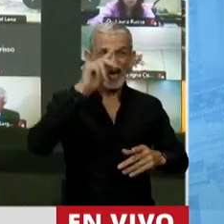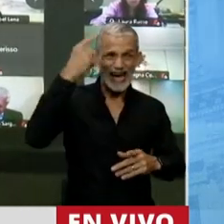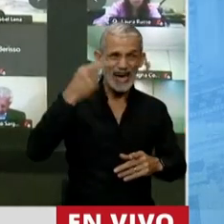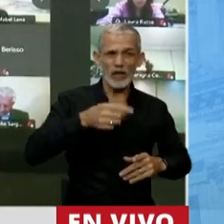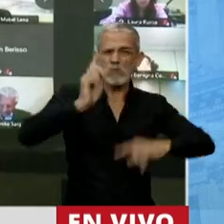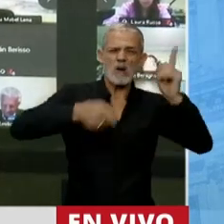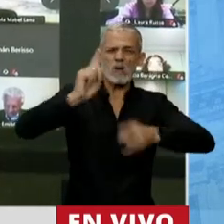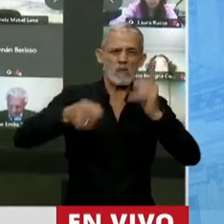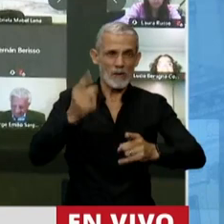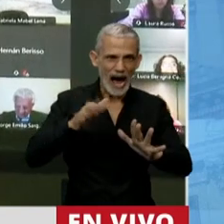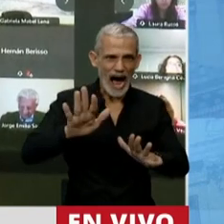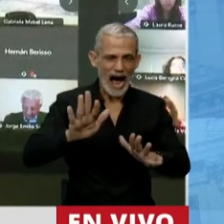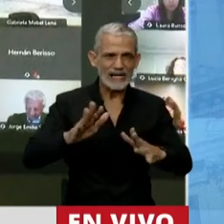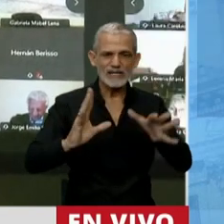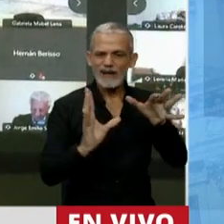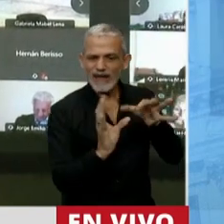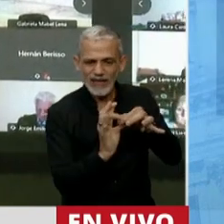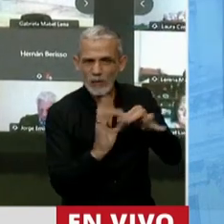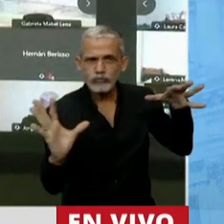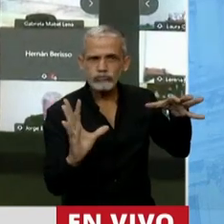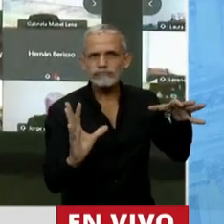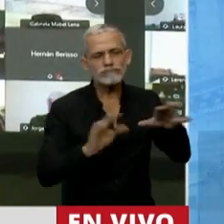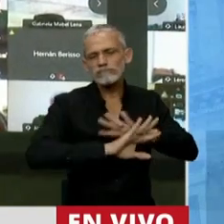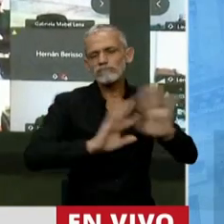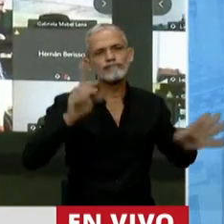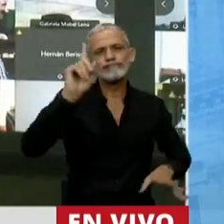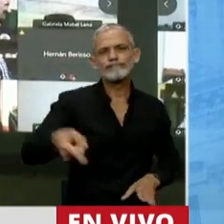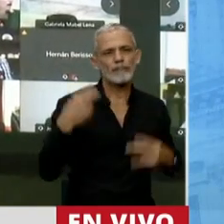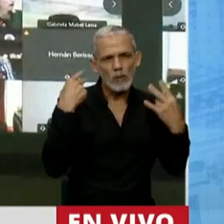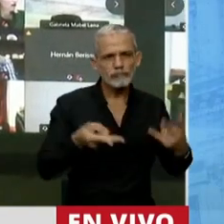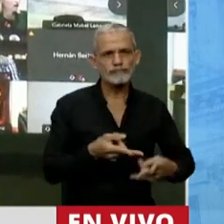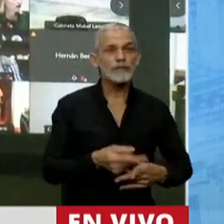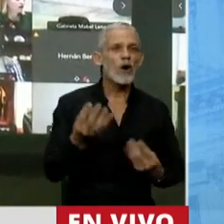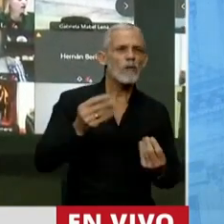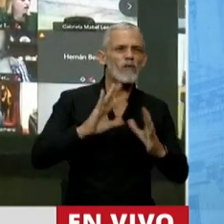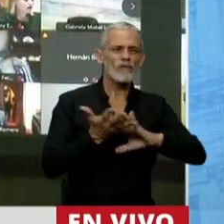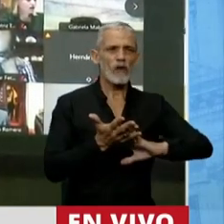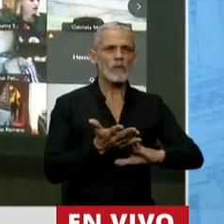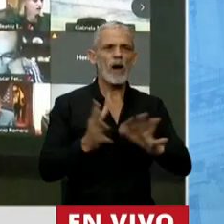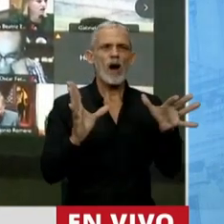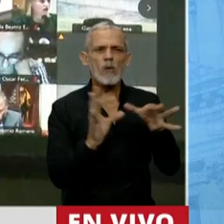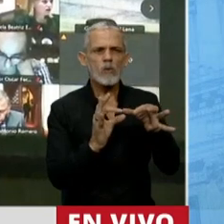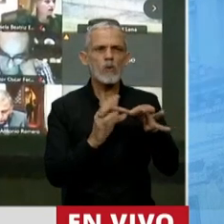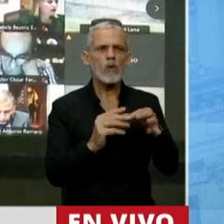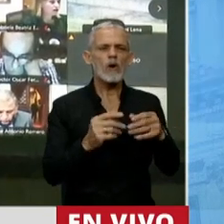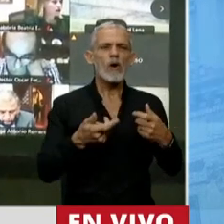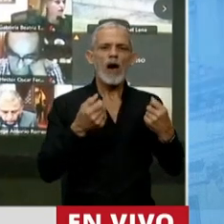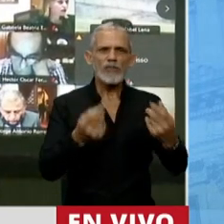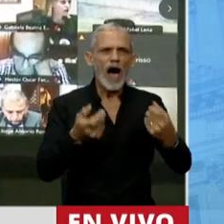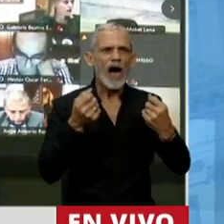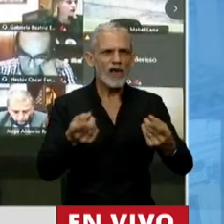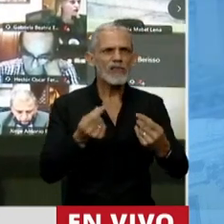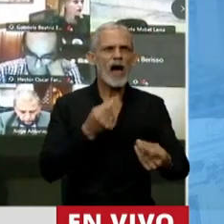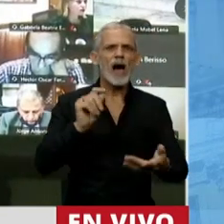no puede imponer cuando rompe el vínculo de legitimidad. ¿Cómo construye legitimidad el Estado? Cuando impone y devuelve servicios